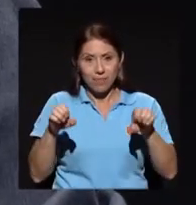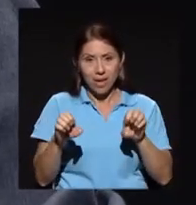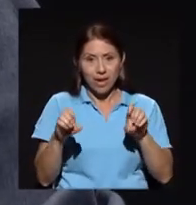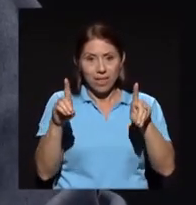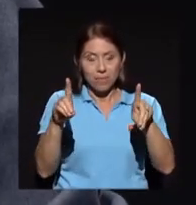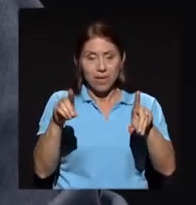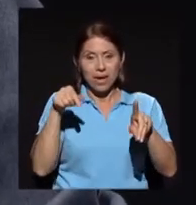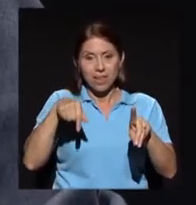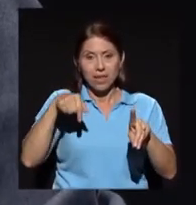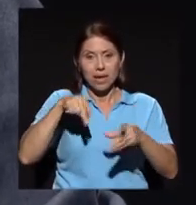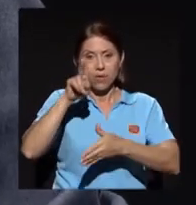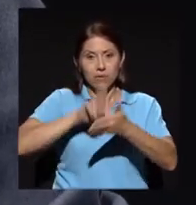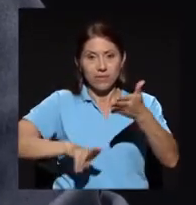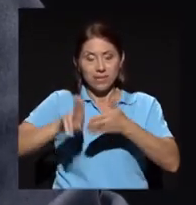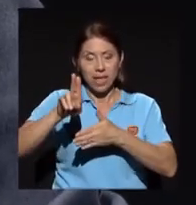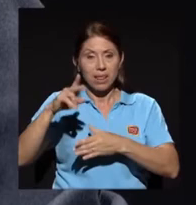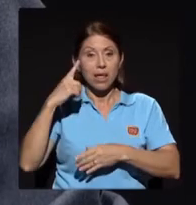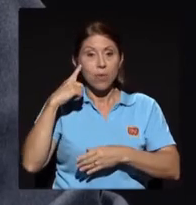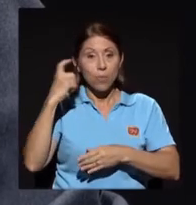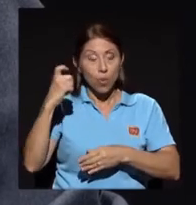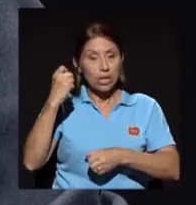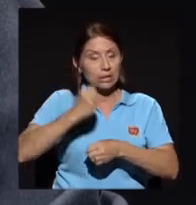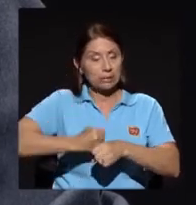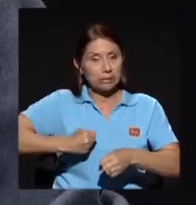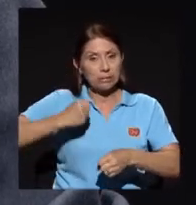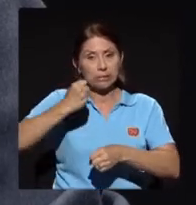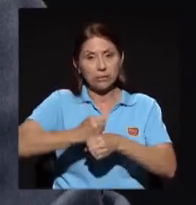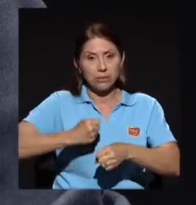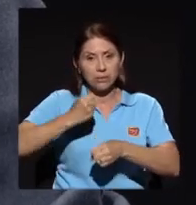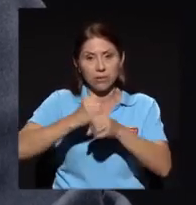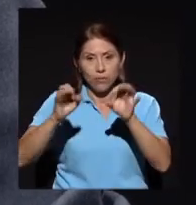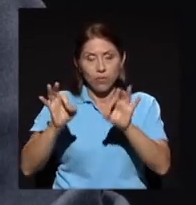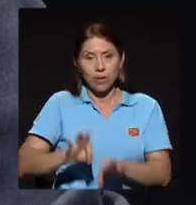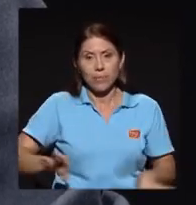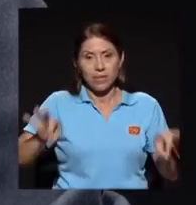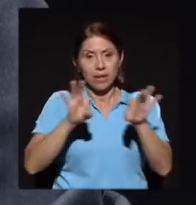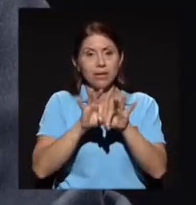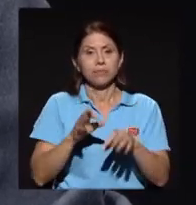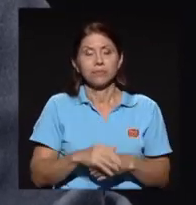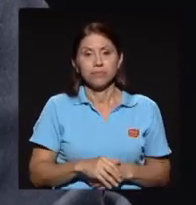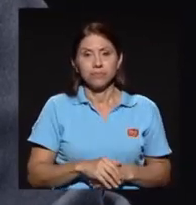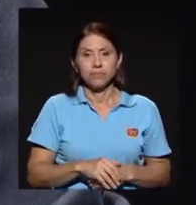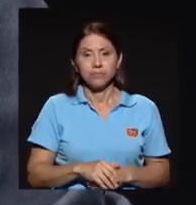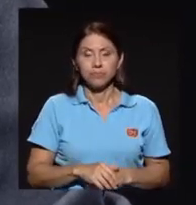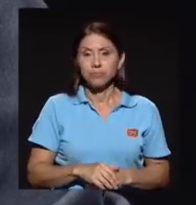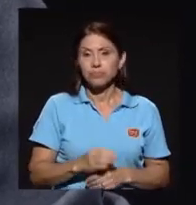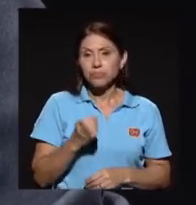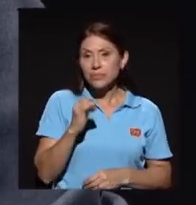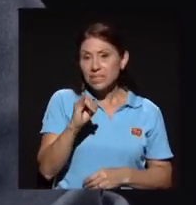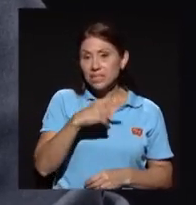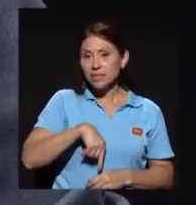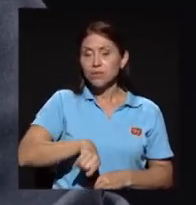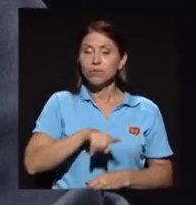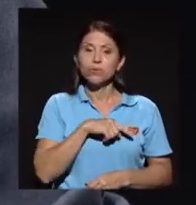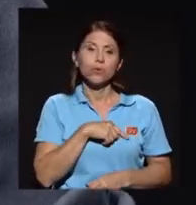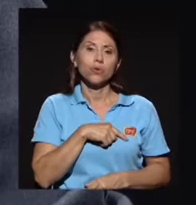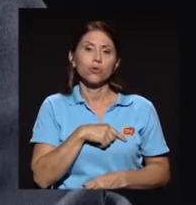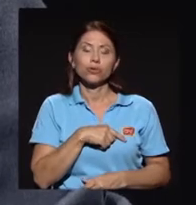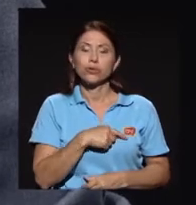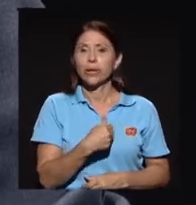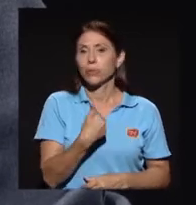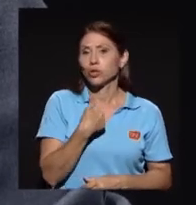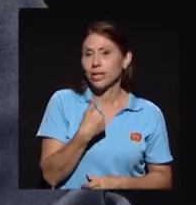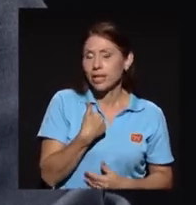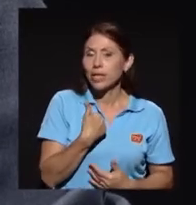de la universidad. Porque el desempeño ha sido fundamental. De tal manera de que, si hemos tenido